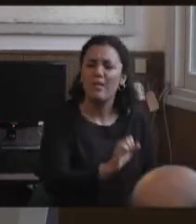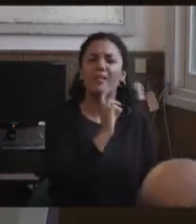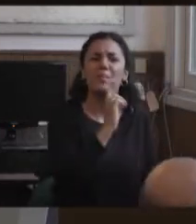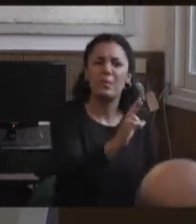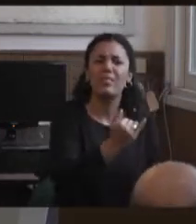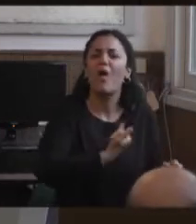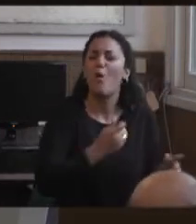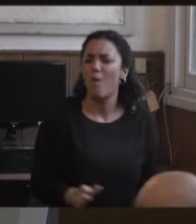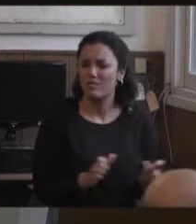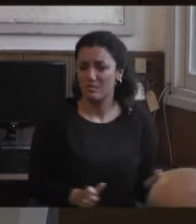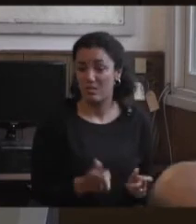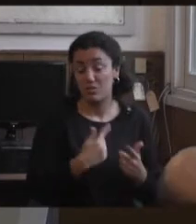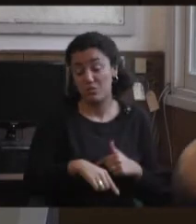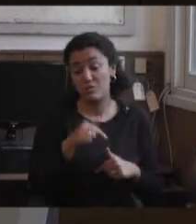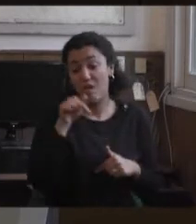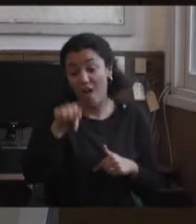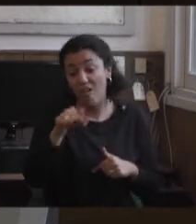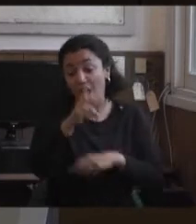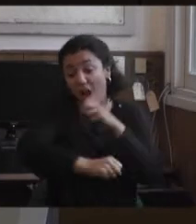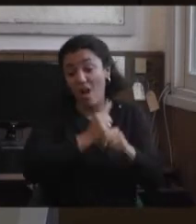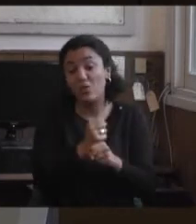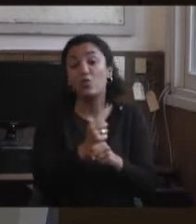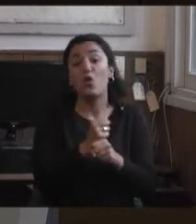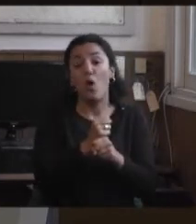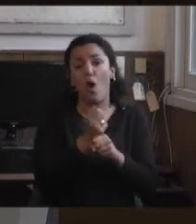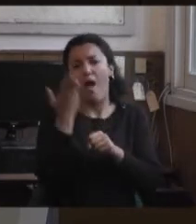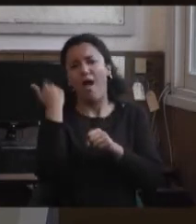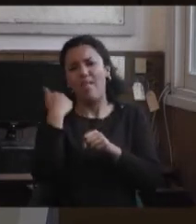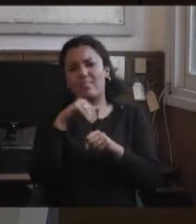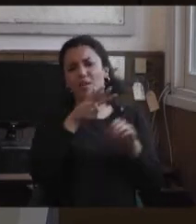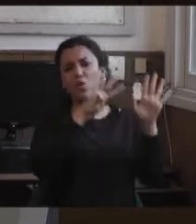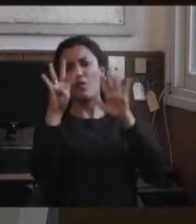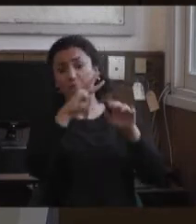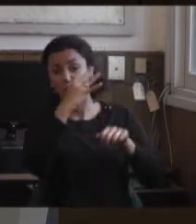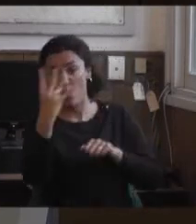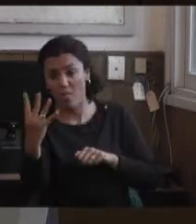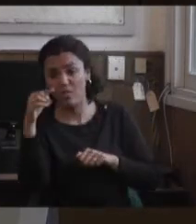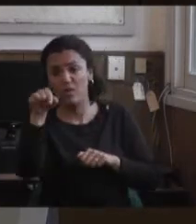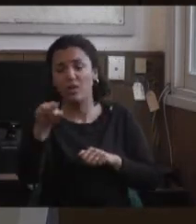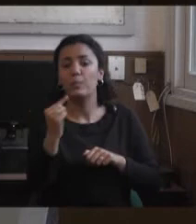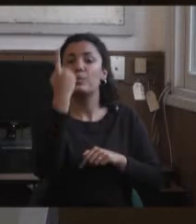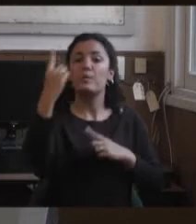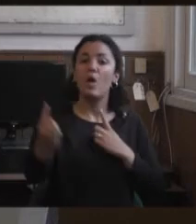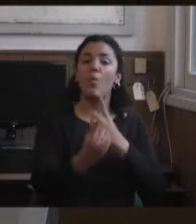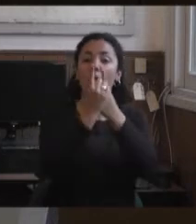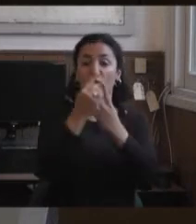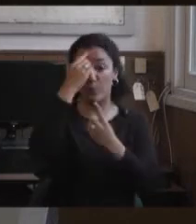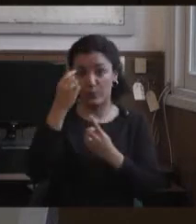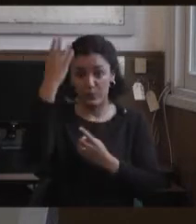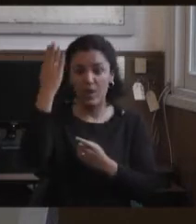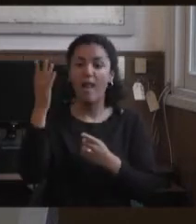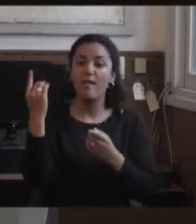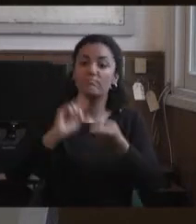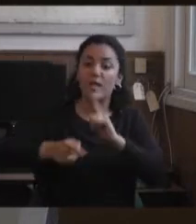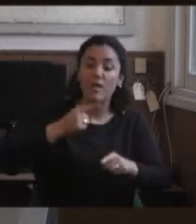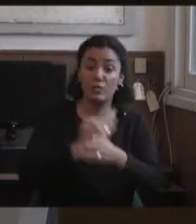Junto a todo eso, yo en el año 94 había participado hizo en Mar del Plata, que era un primer encuentro de profesionales vinculados a la